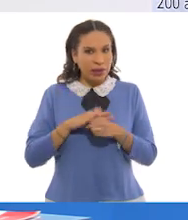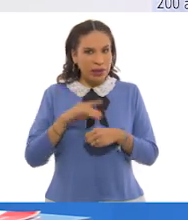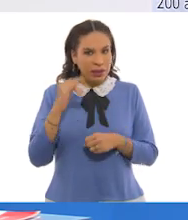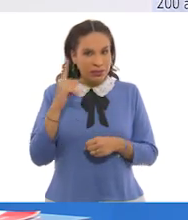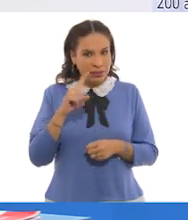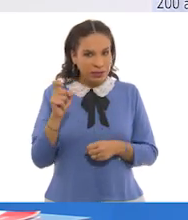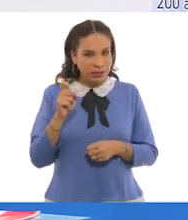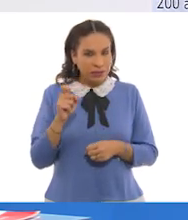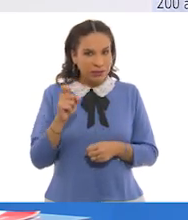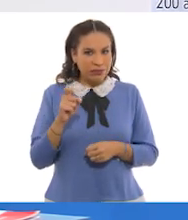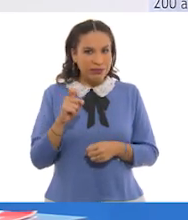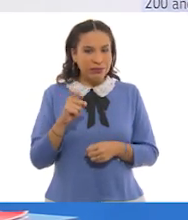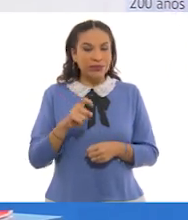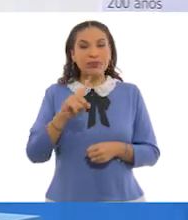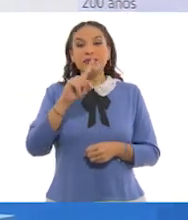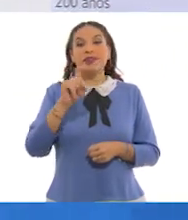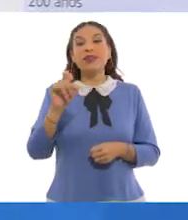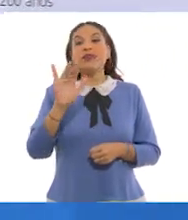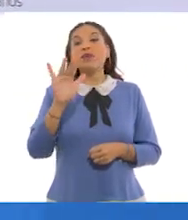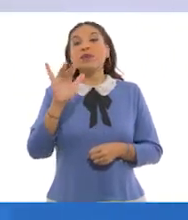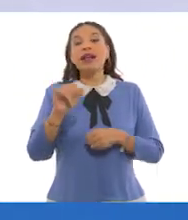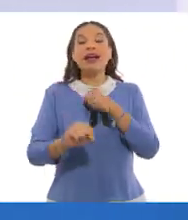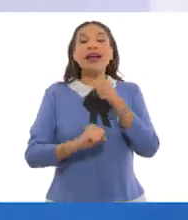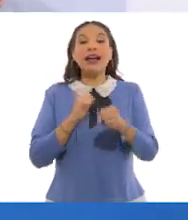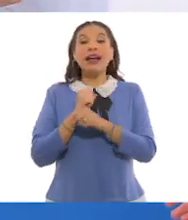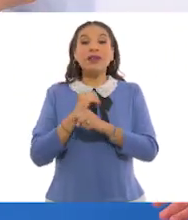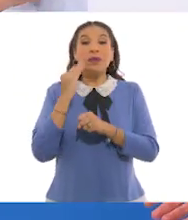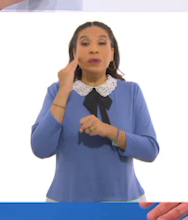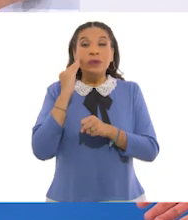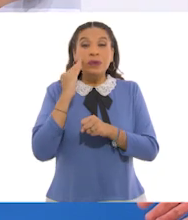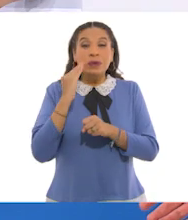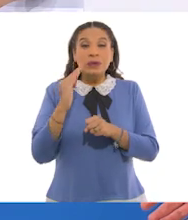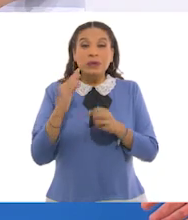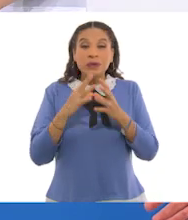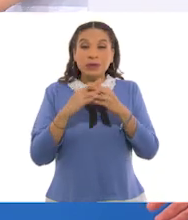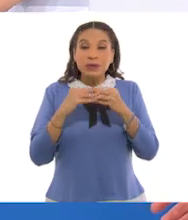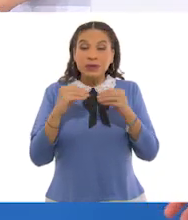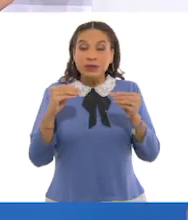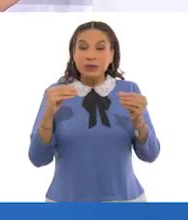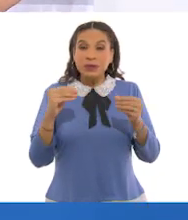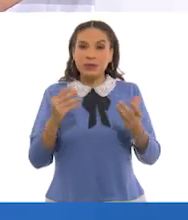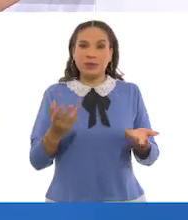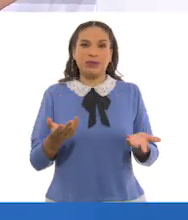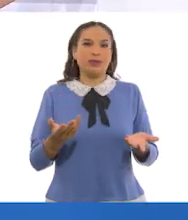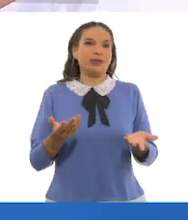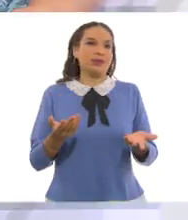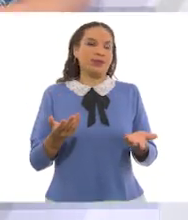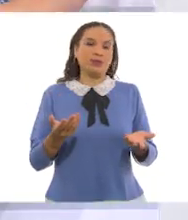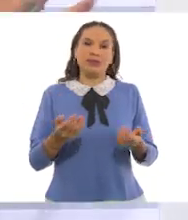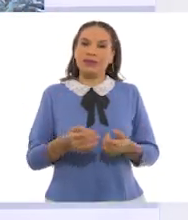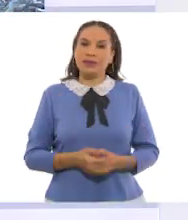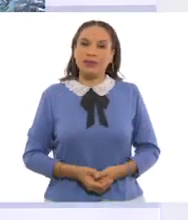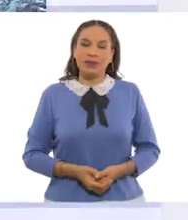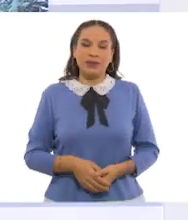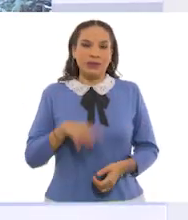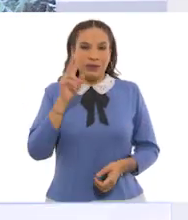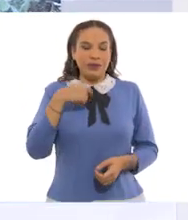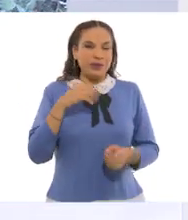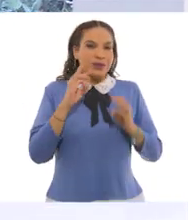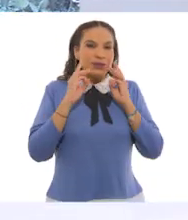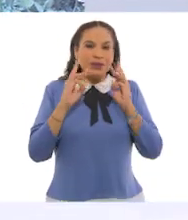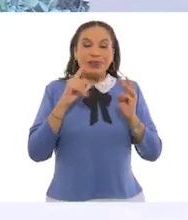¿Qué crees? ¿150? ¿150? Ay. Guau.